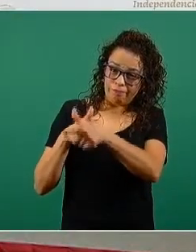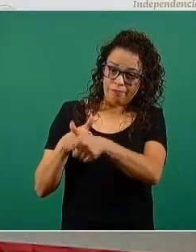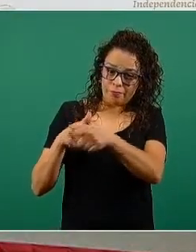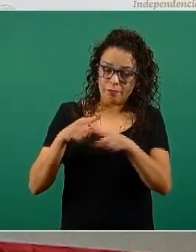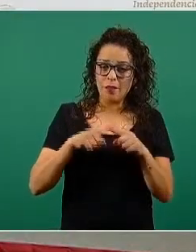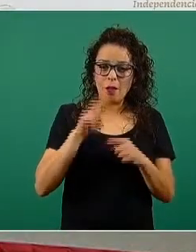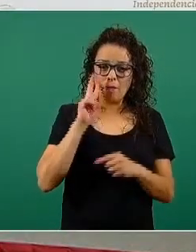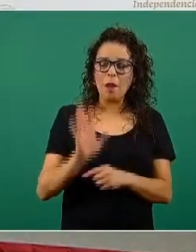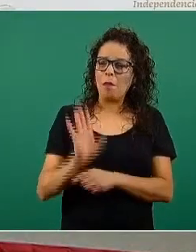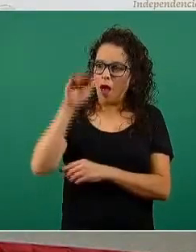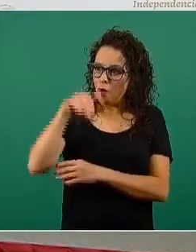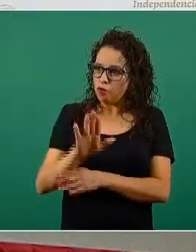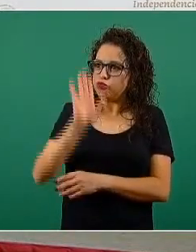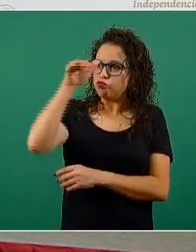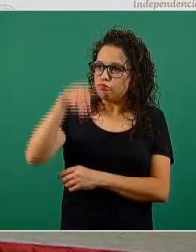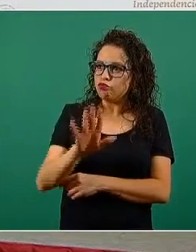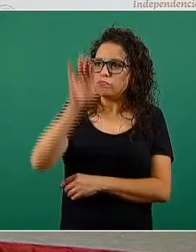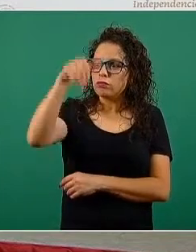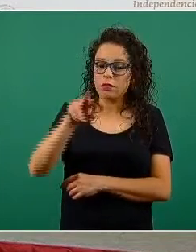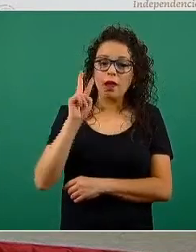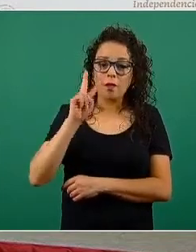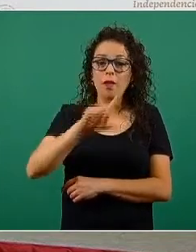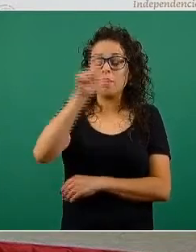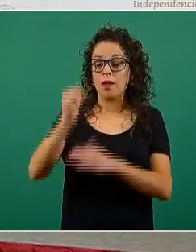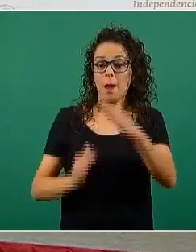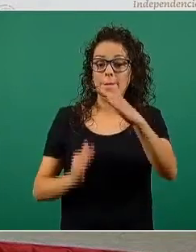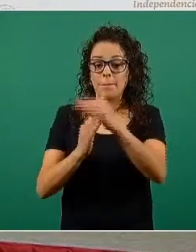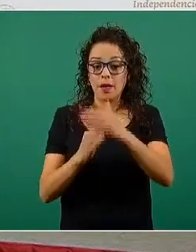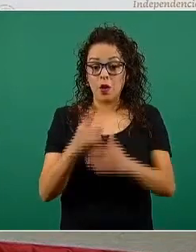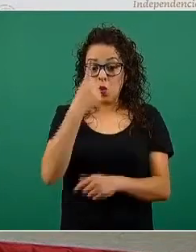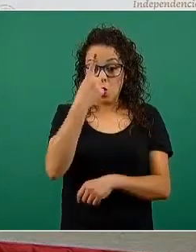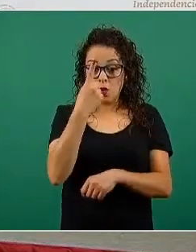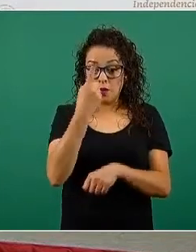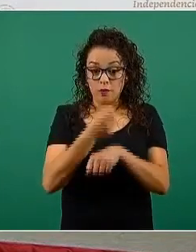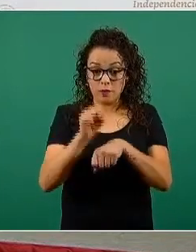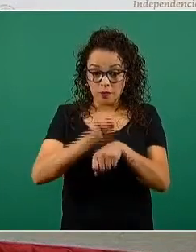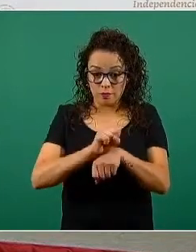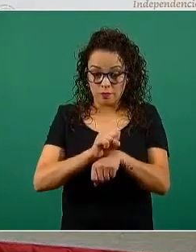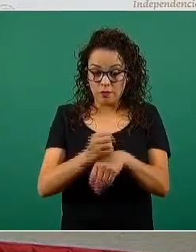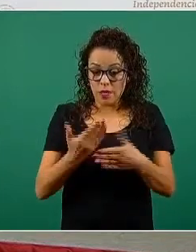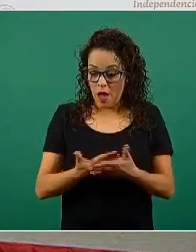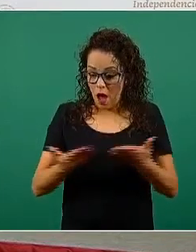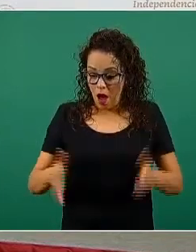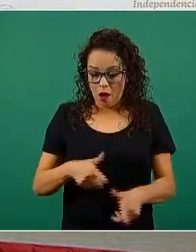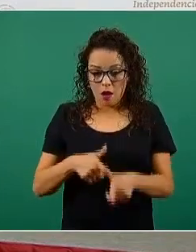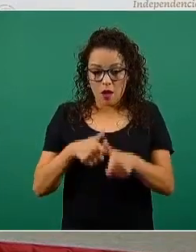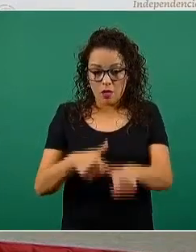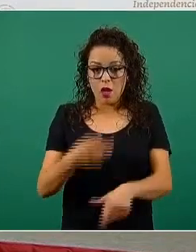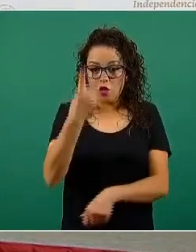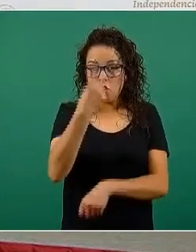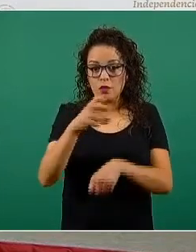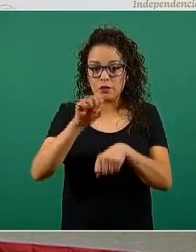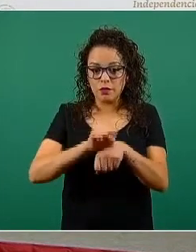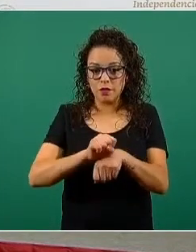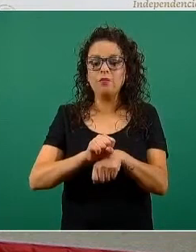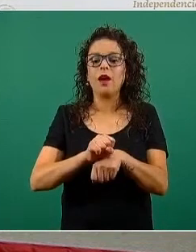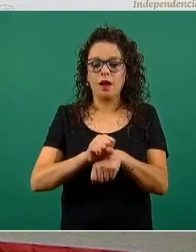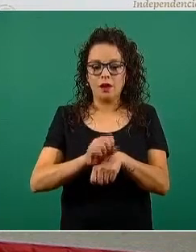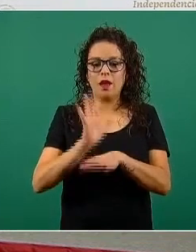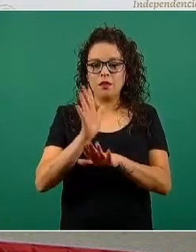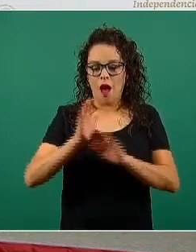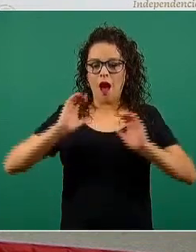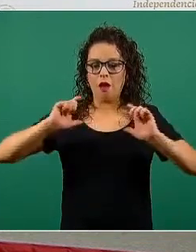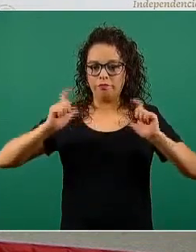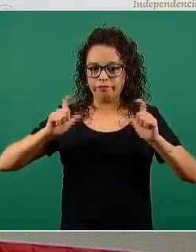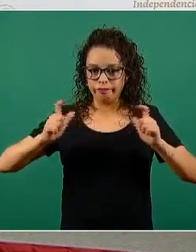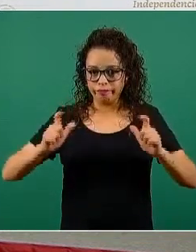bajas, que llegamos a este pico en la semana 1 y desde la semana 1 ya llevamos dos semanas con descensos. La